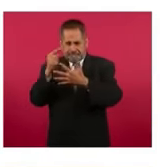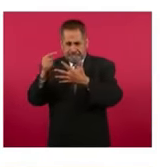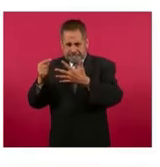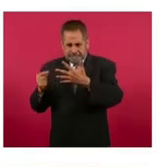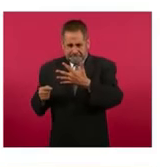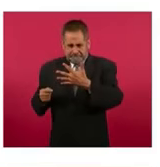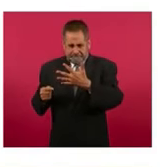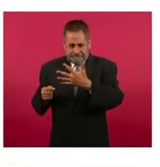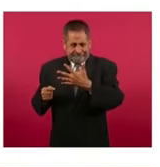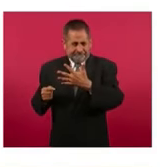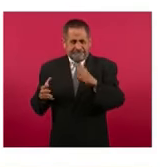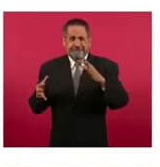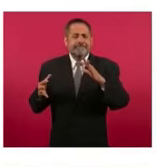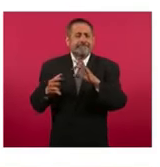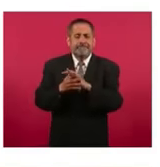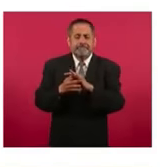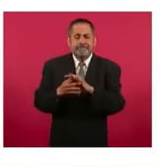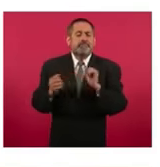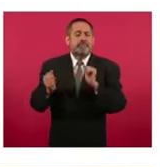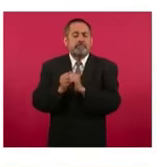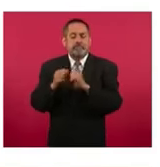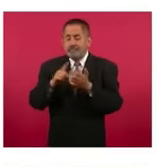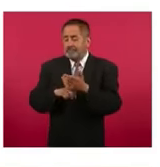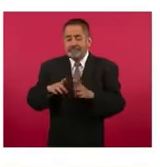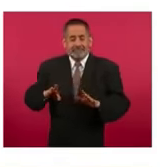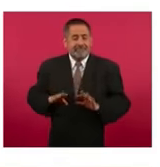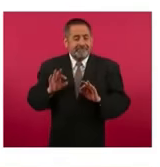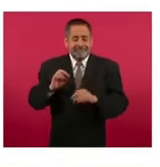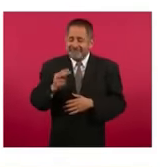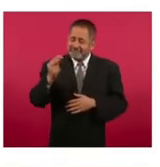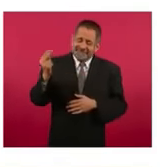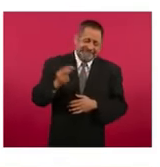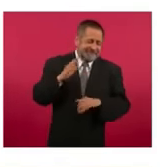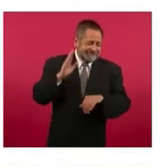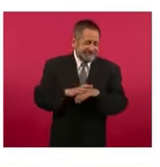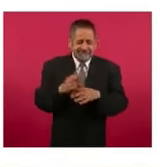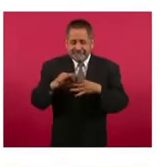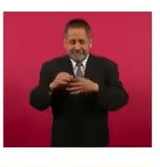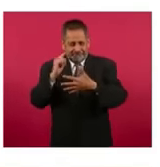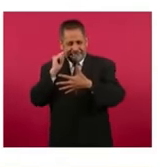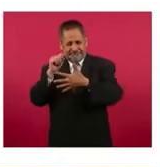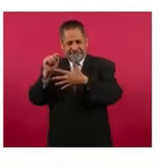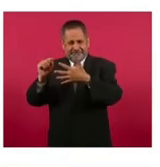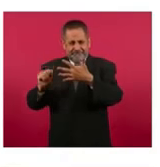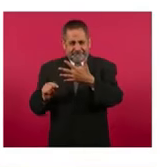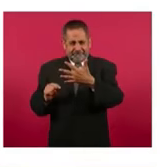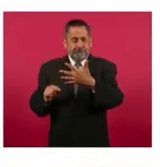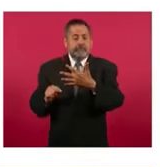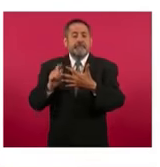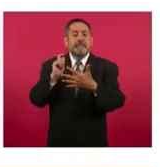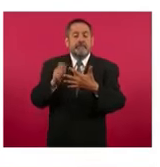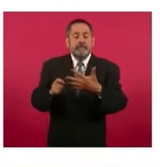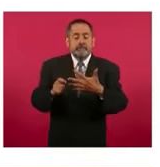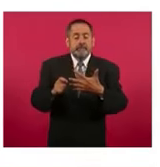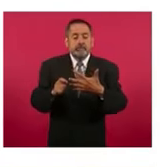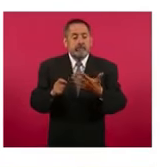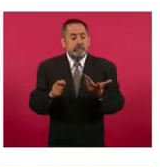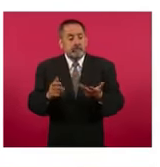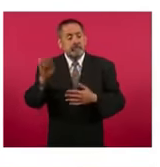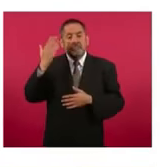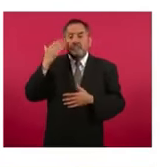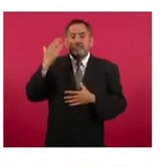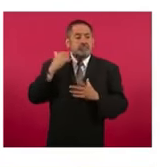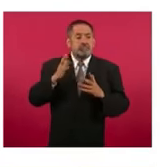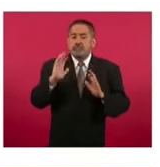coinciden muchas de estas especialidades, sobre todo urgencias, los internistas o los anestesiólogos, de las que se dejaron de